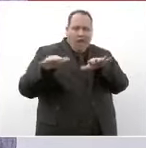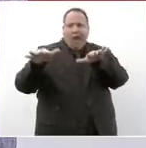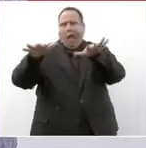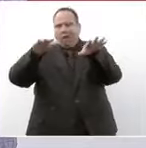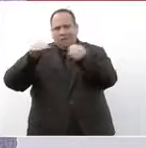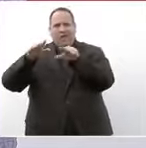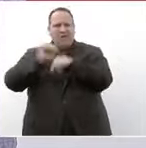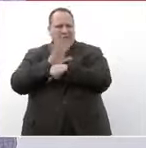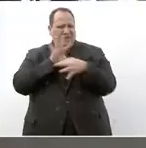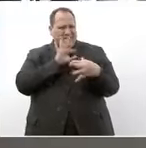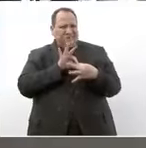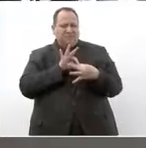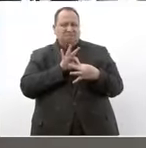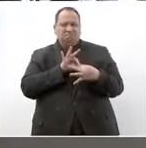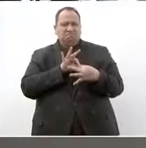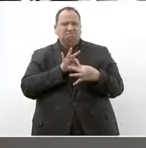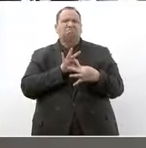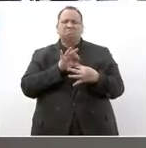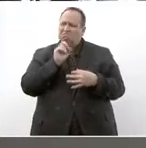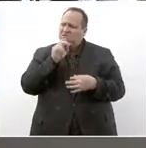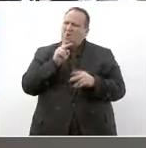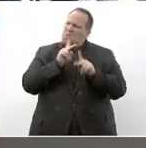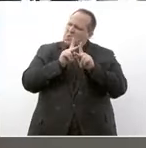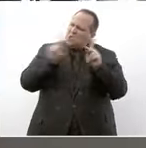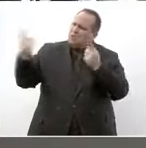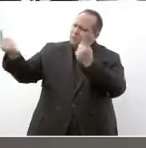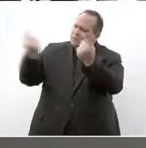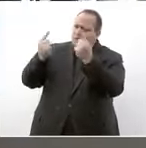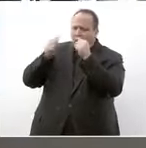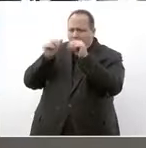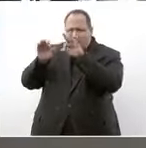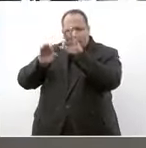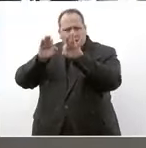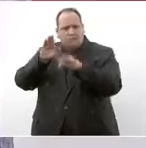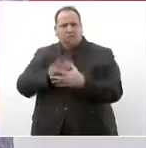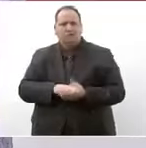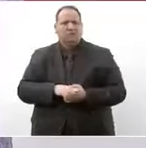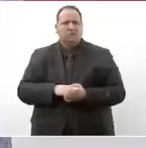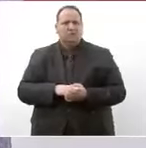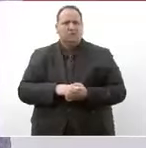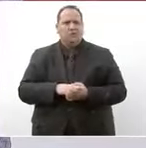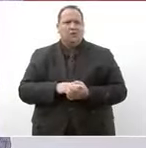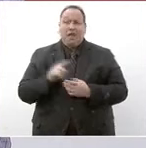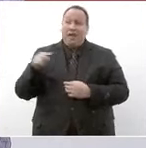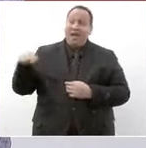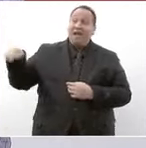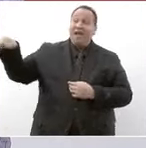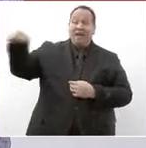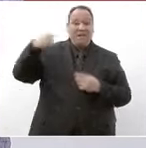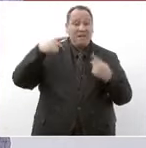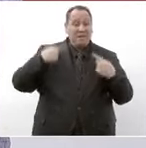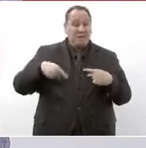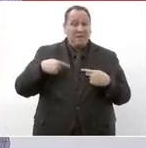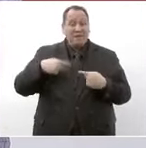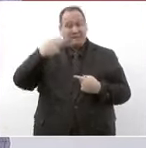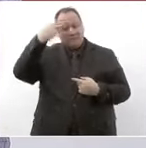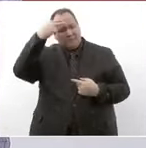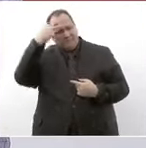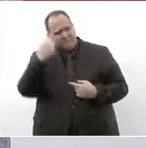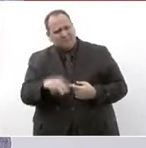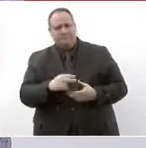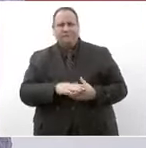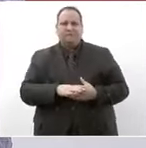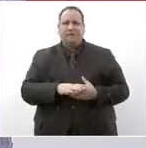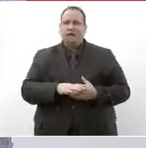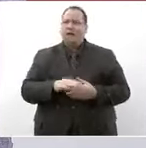covid todos no se quedaron los mexicanos